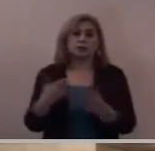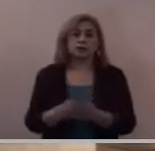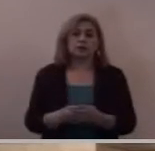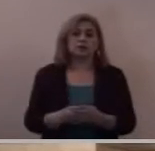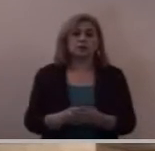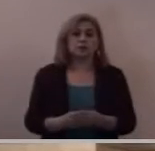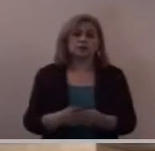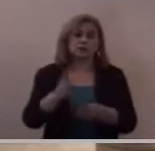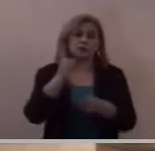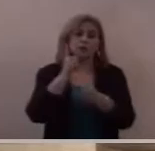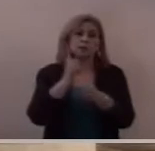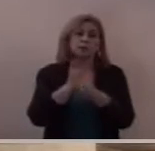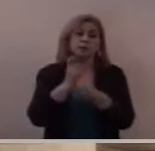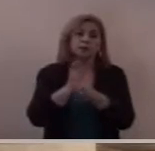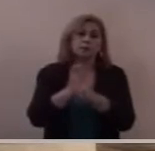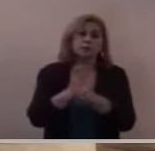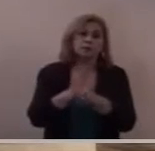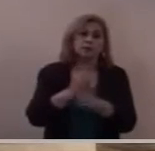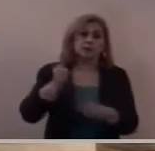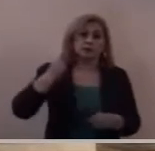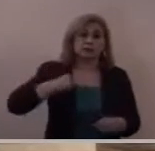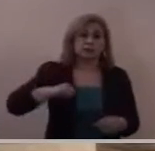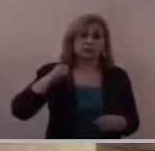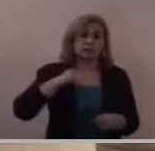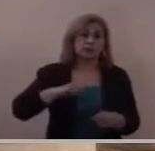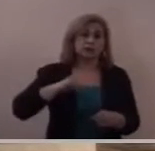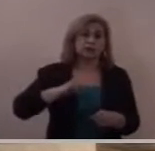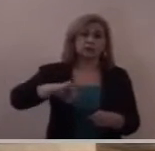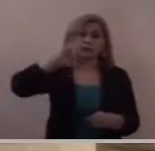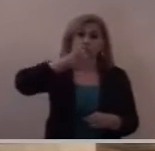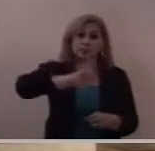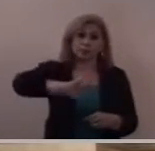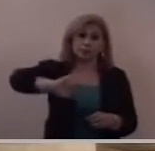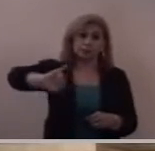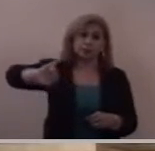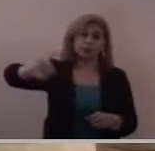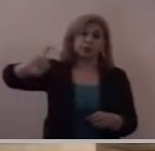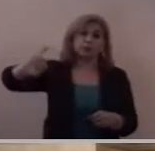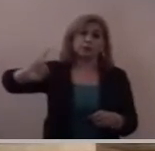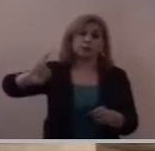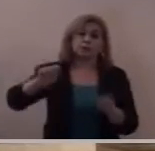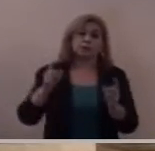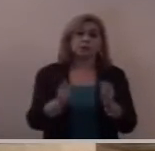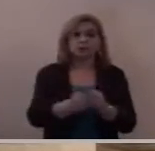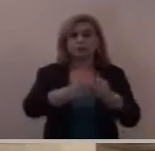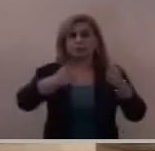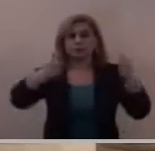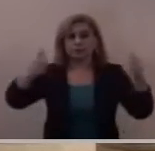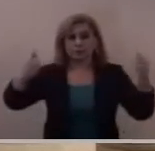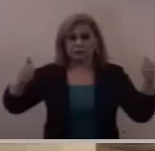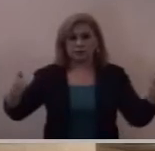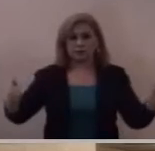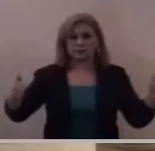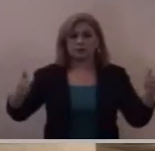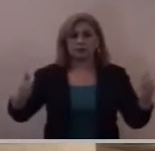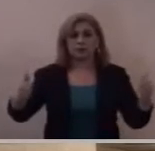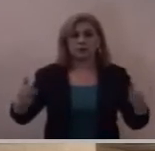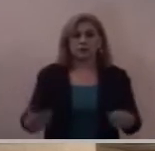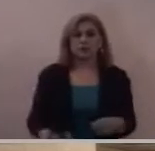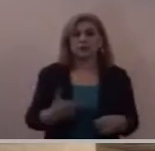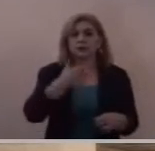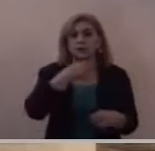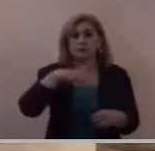primero las distancias entre el patrón y el empleado eran abismales